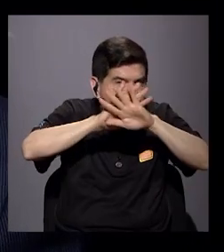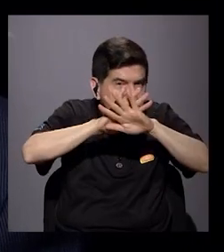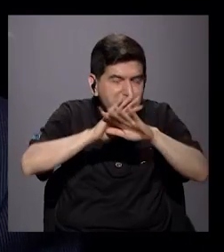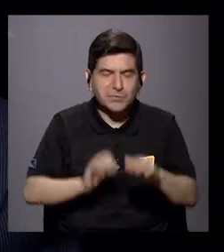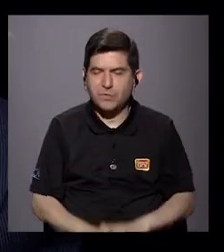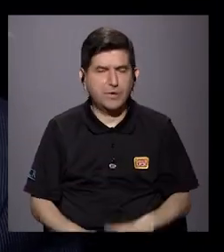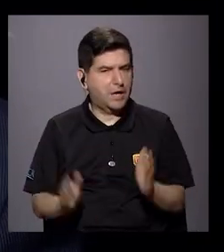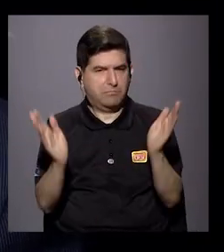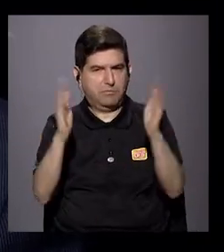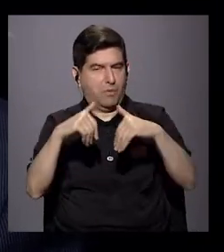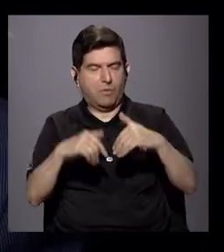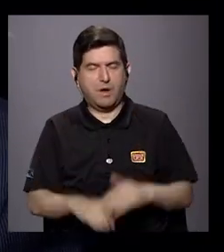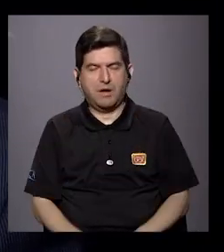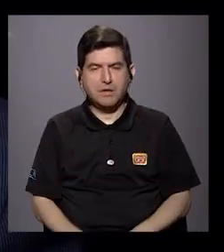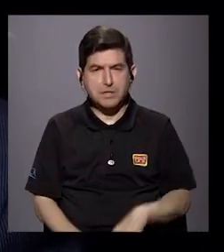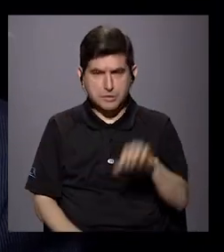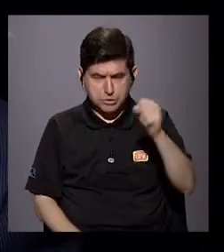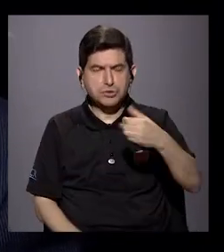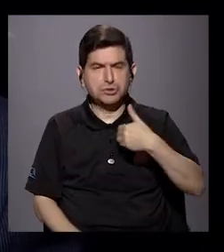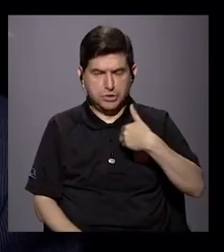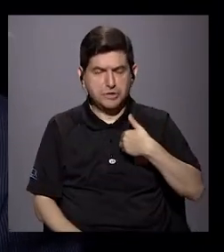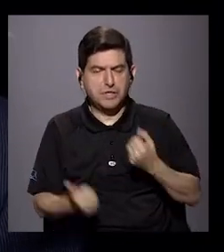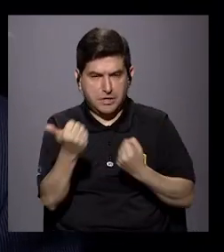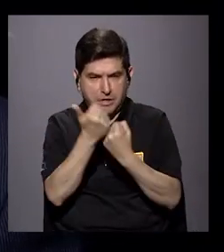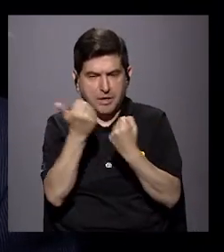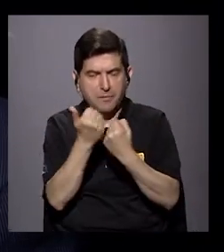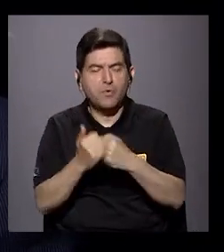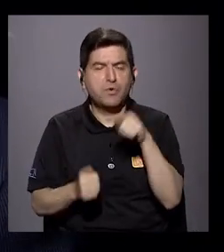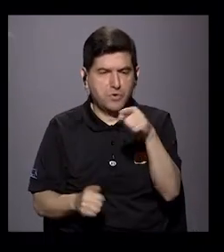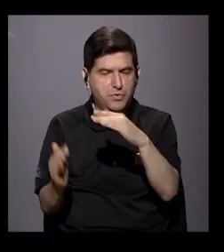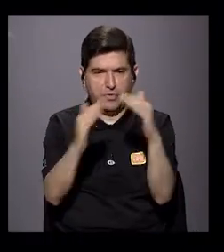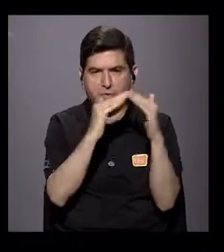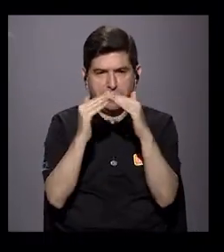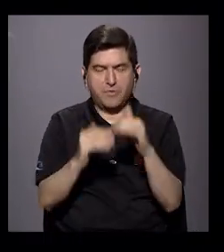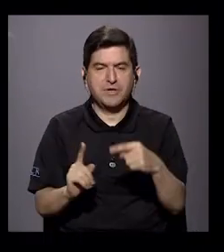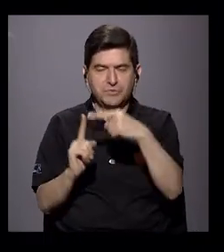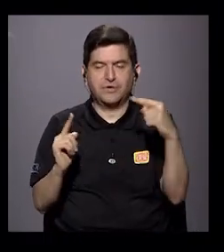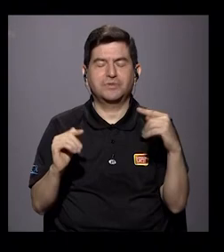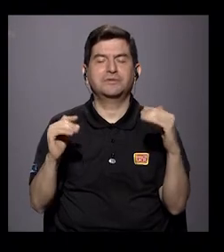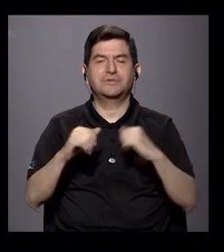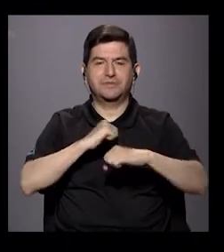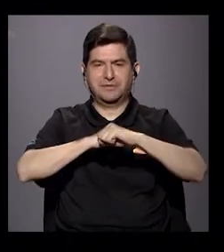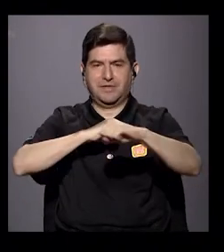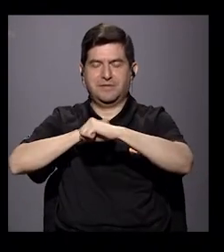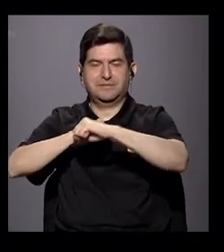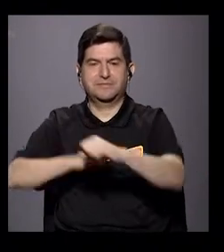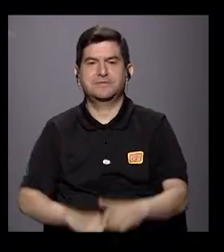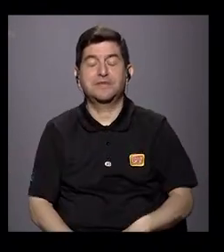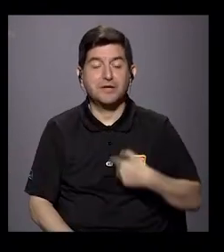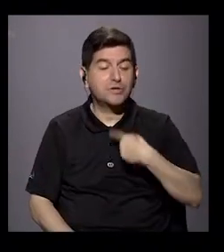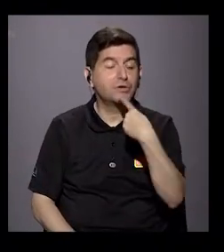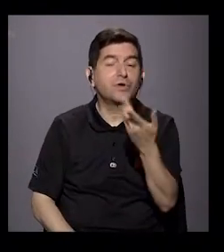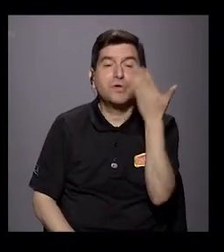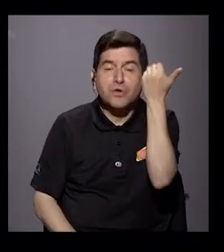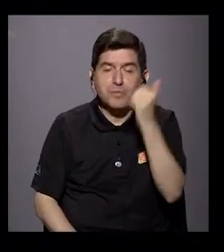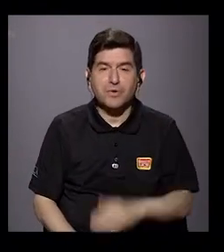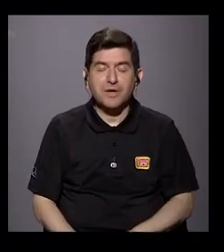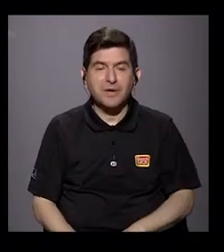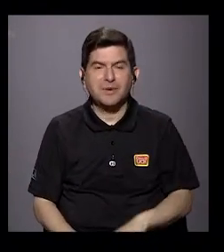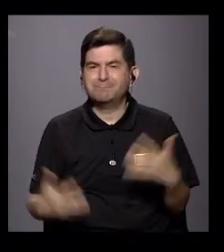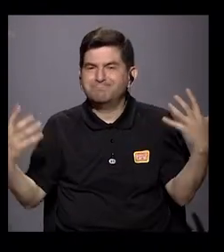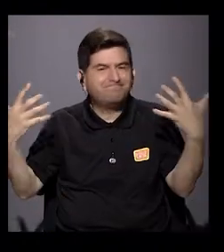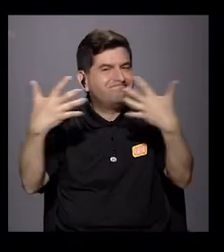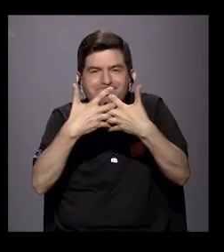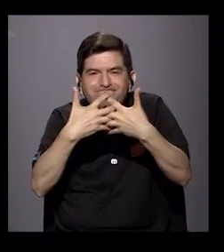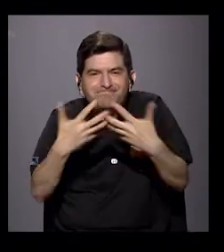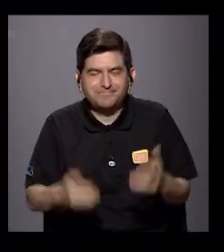respaldo que hay hacia la población LGTBI, incluso desde la campaña. ¿Por qué se lo digo? Porque es poco consecuente, digamos.